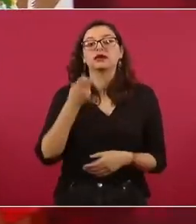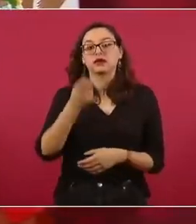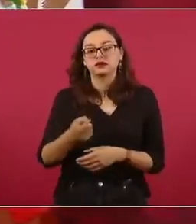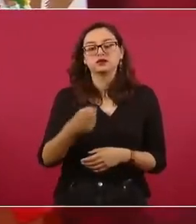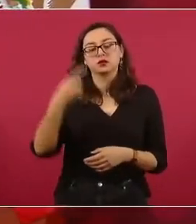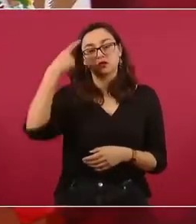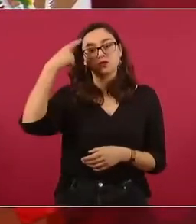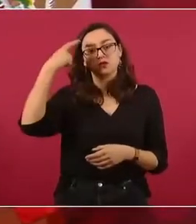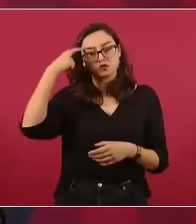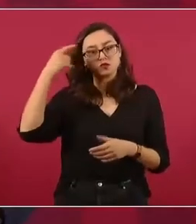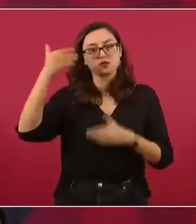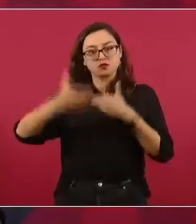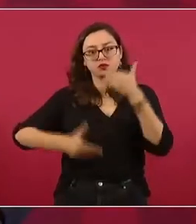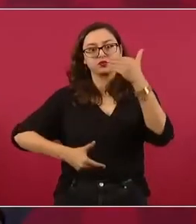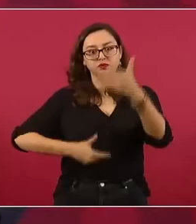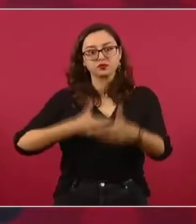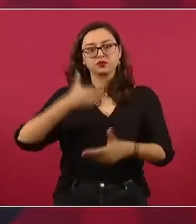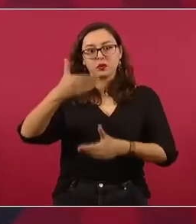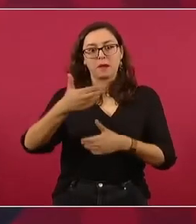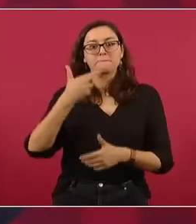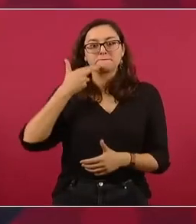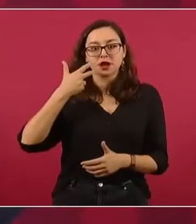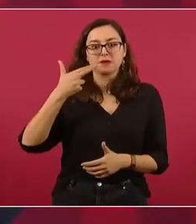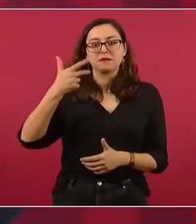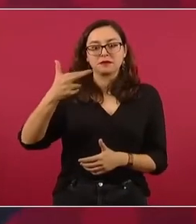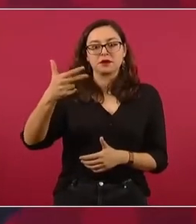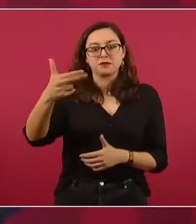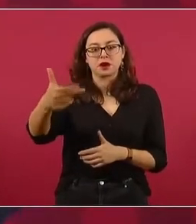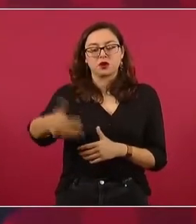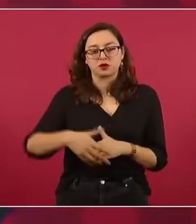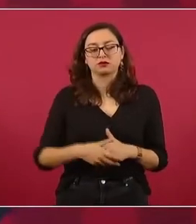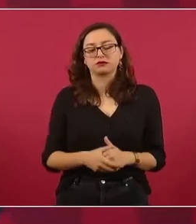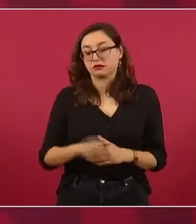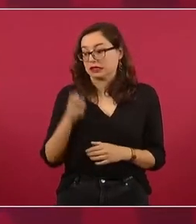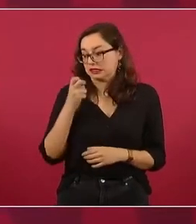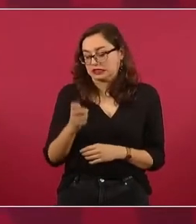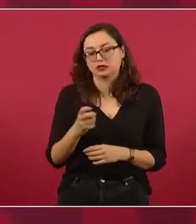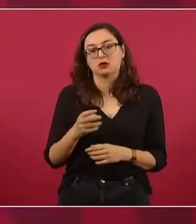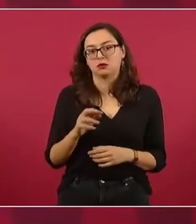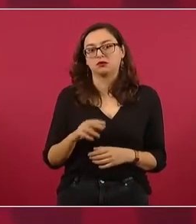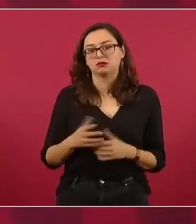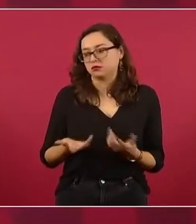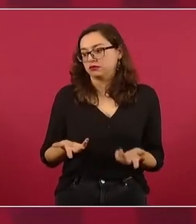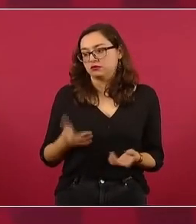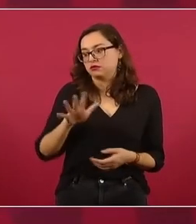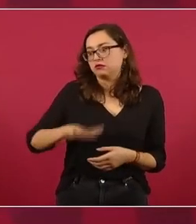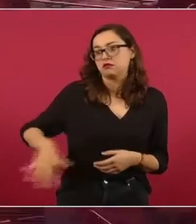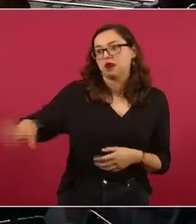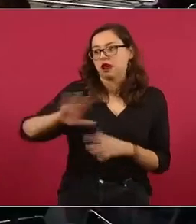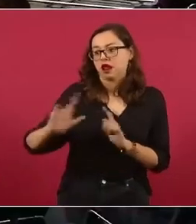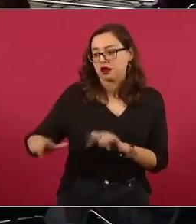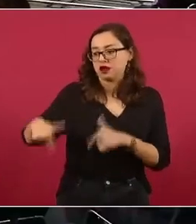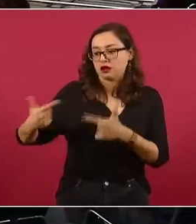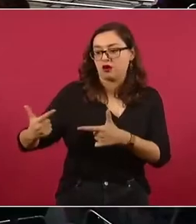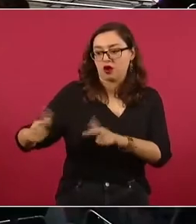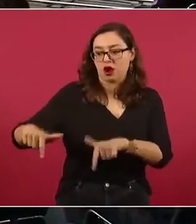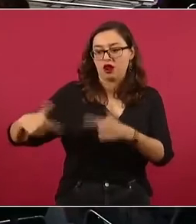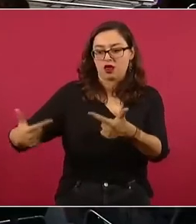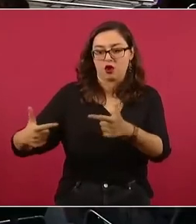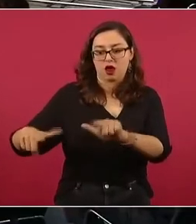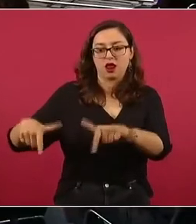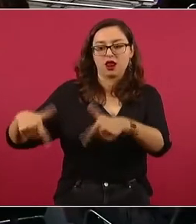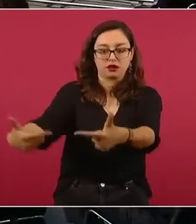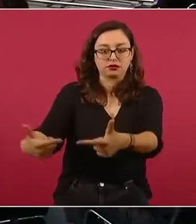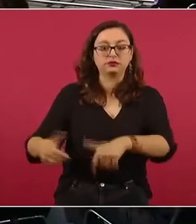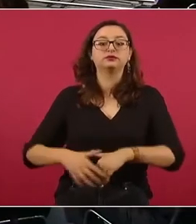con la generación. Y en eso se ha avanzado muchísimo. Por ejemplo, el hecho de que haya